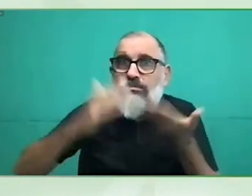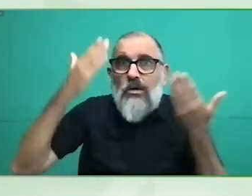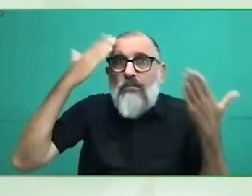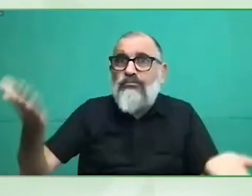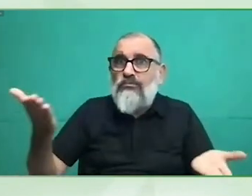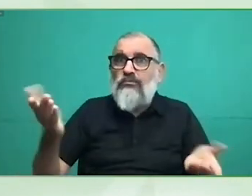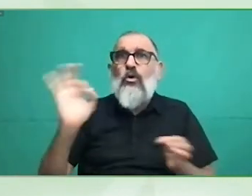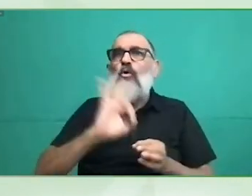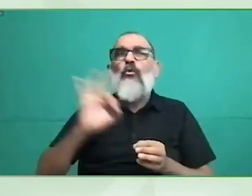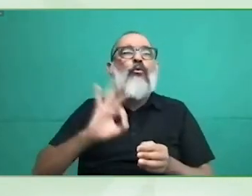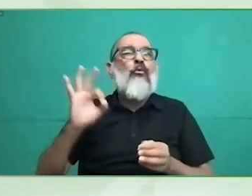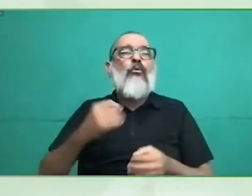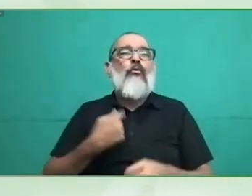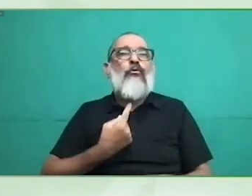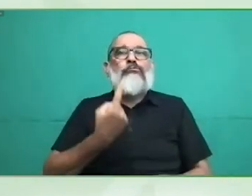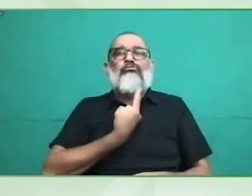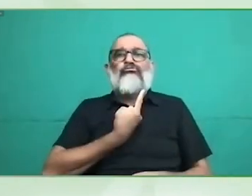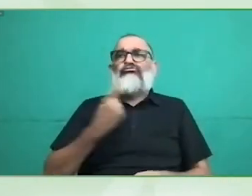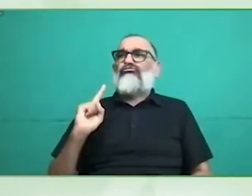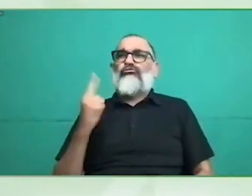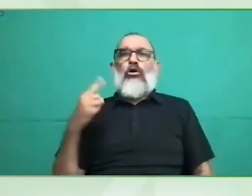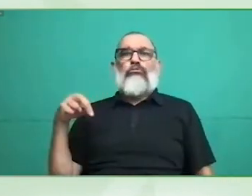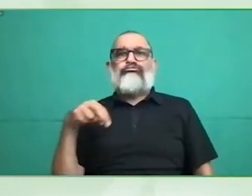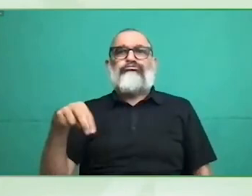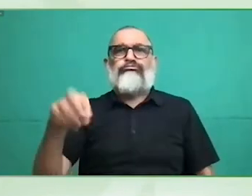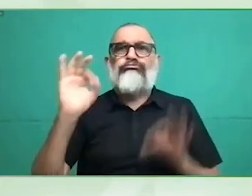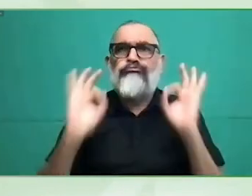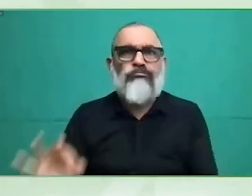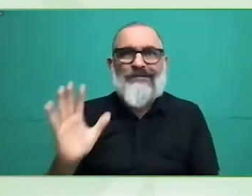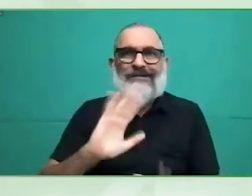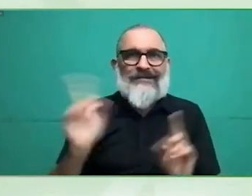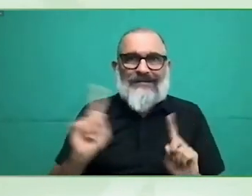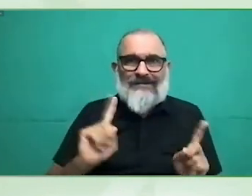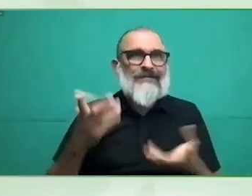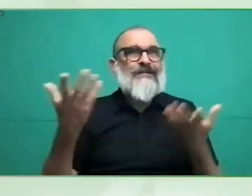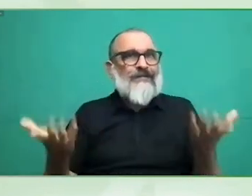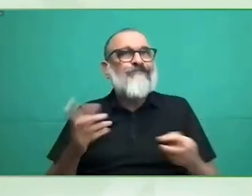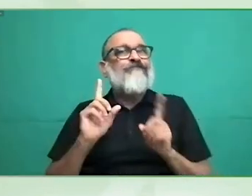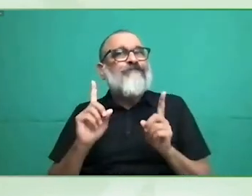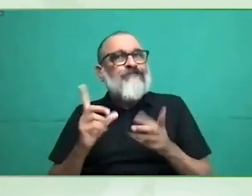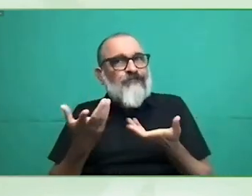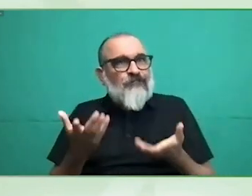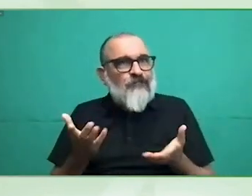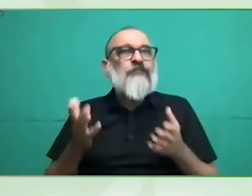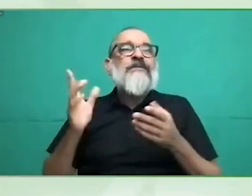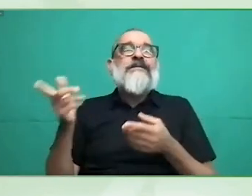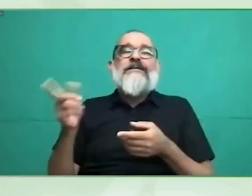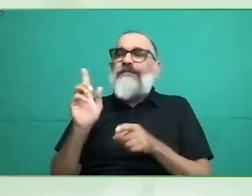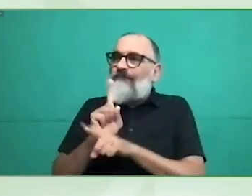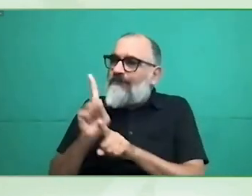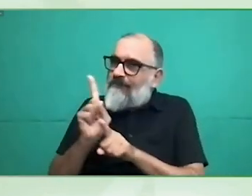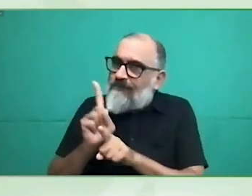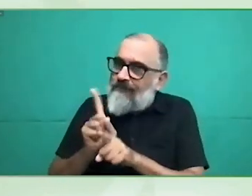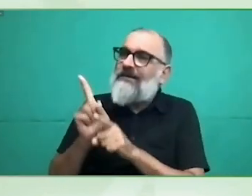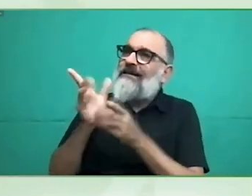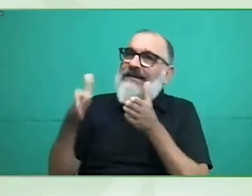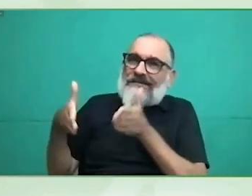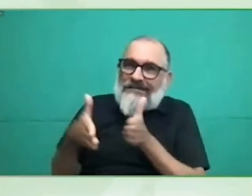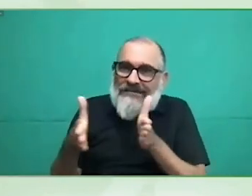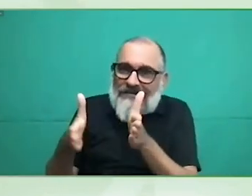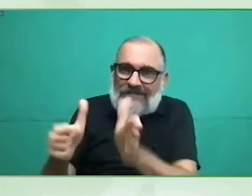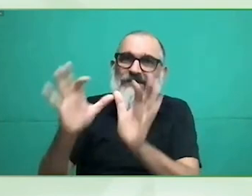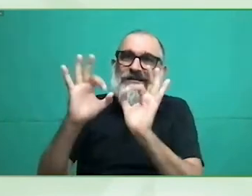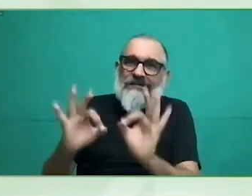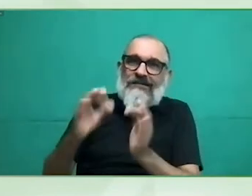de resto de visión pues su resto de visión tampoco les permite digamos identificar con agilidad